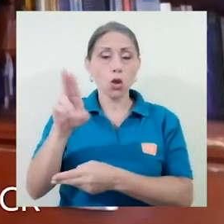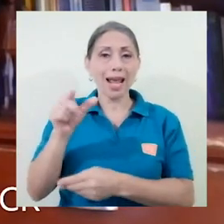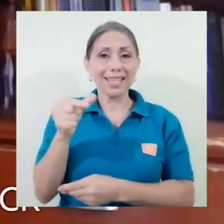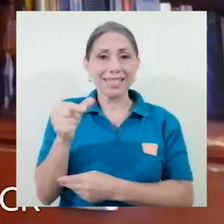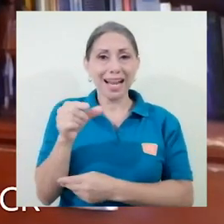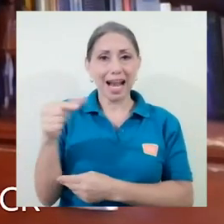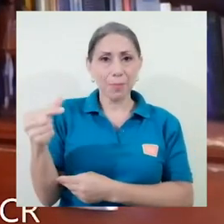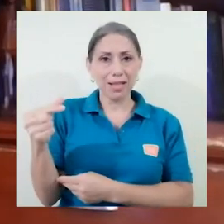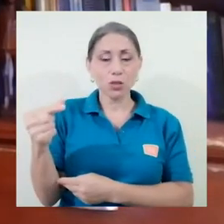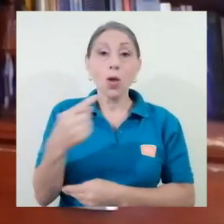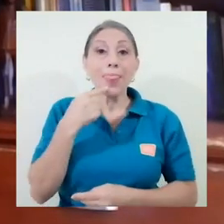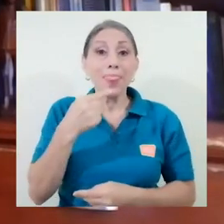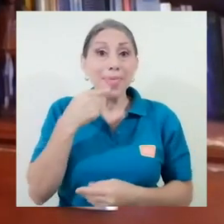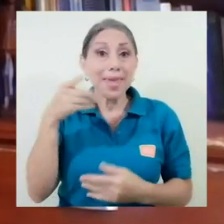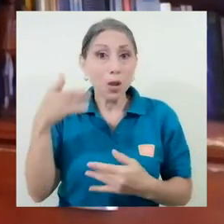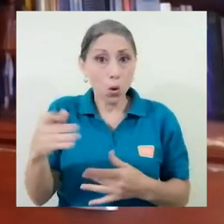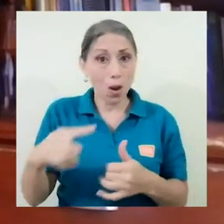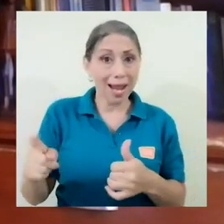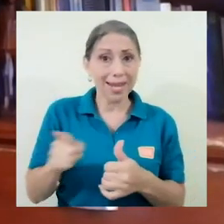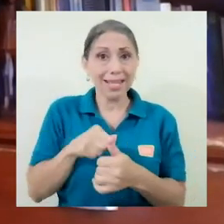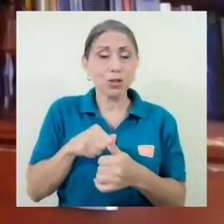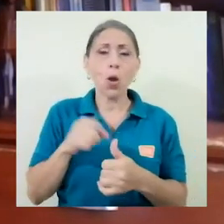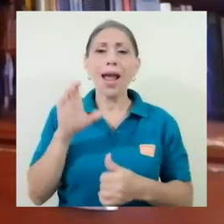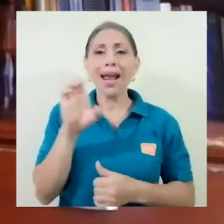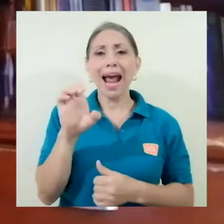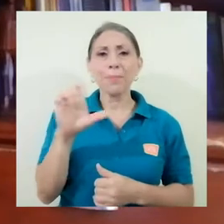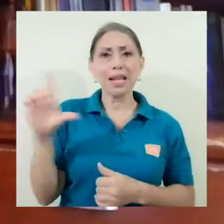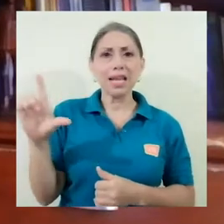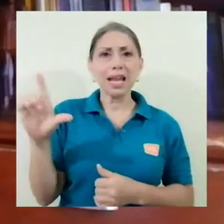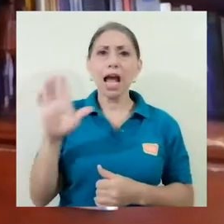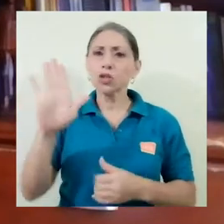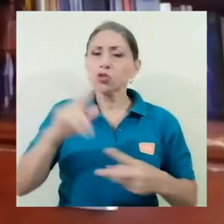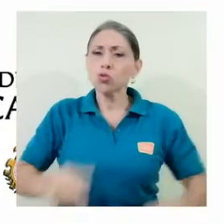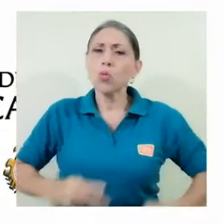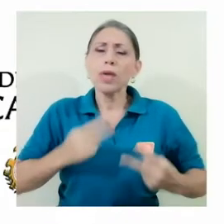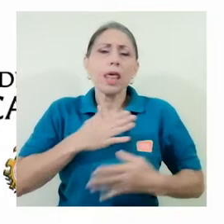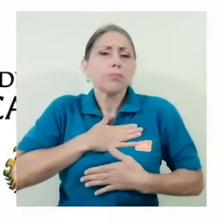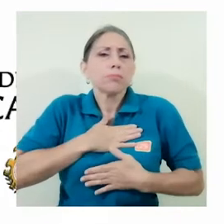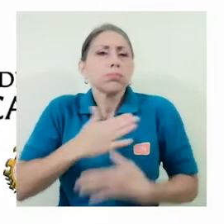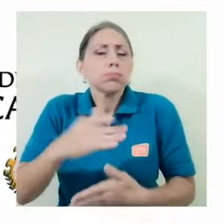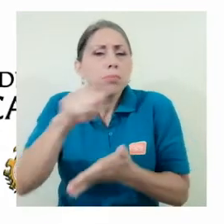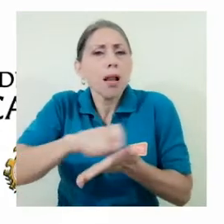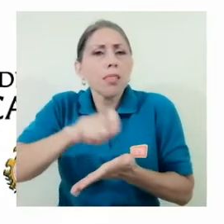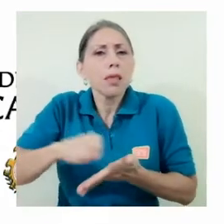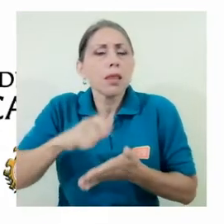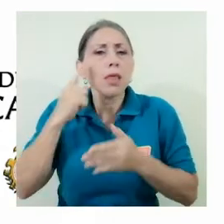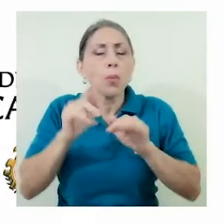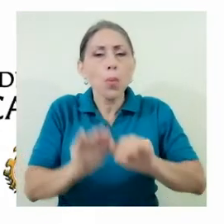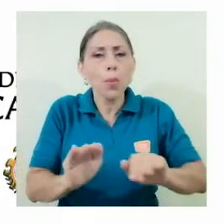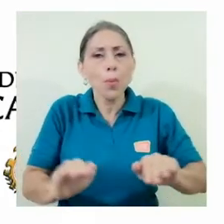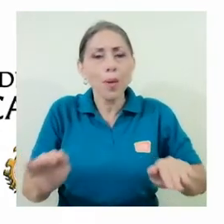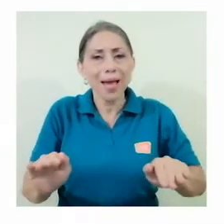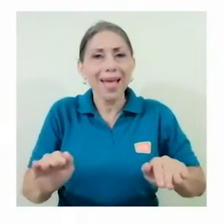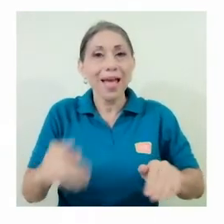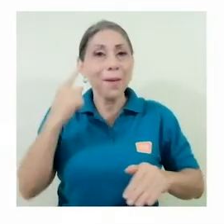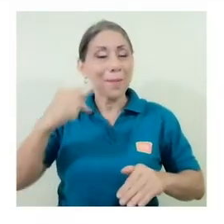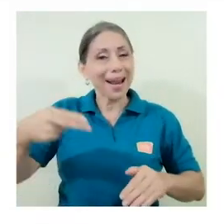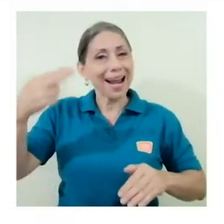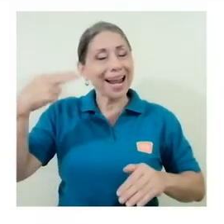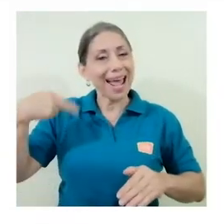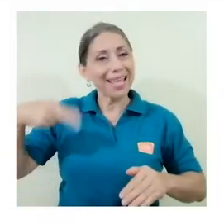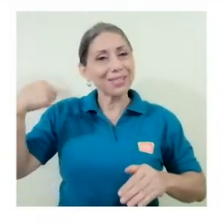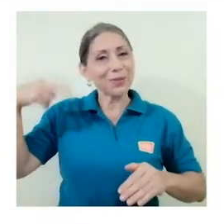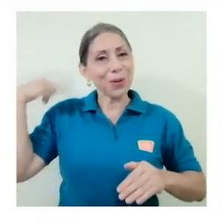transmisión que Carmen Lira entregó su vida a la literatura infantil, dejando para la historia de las letras costarricenses